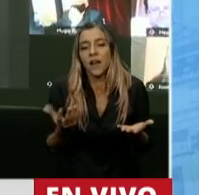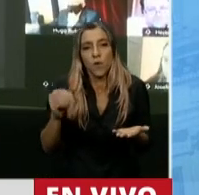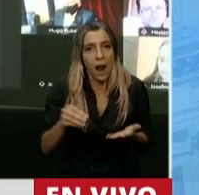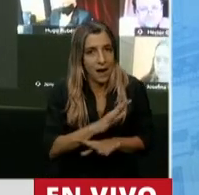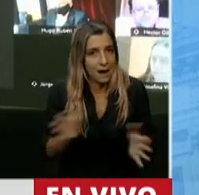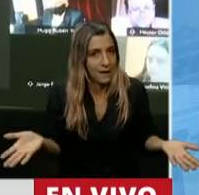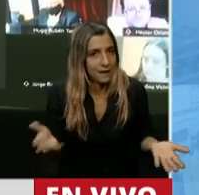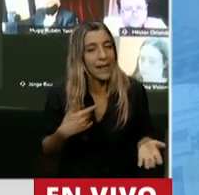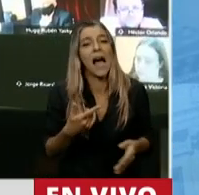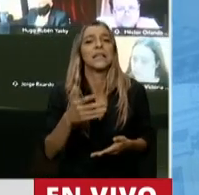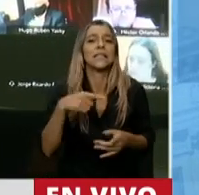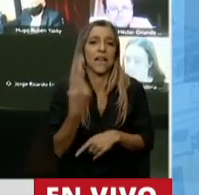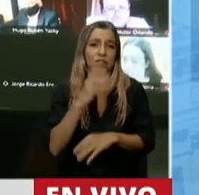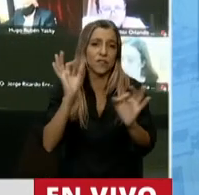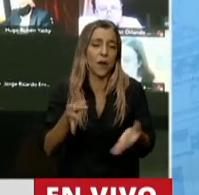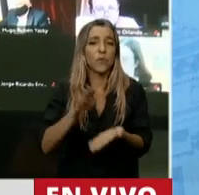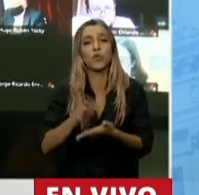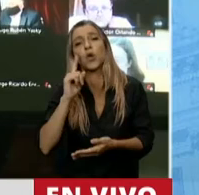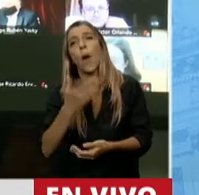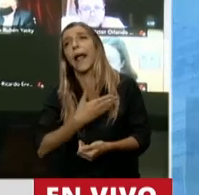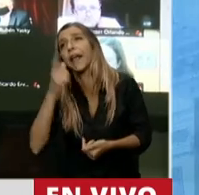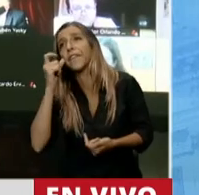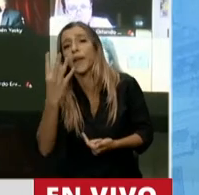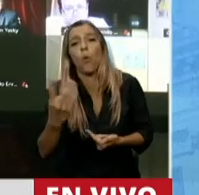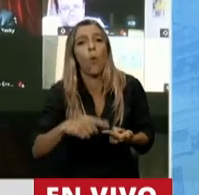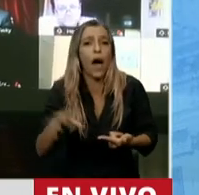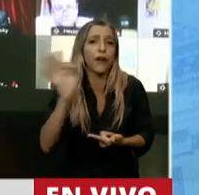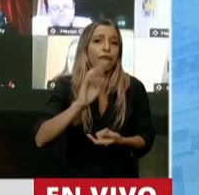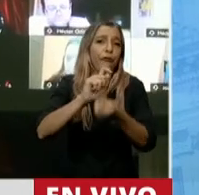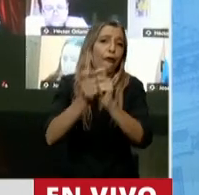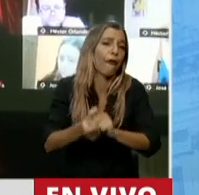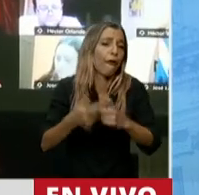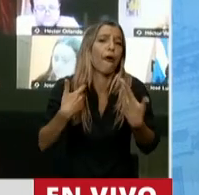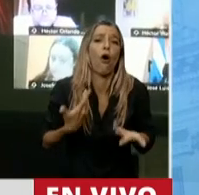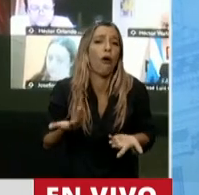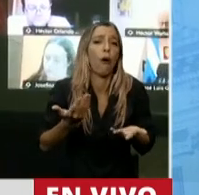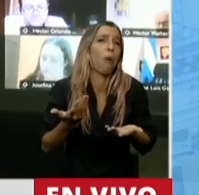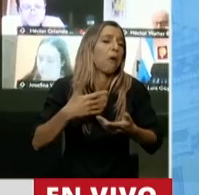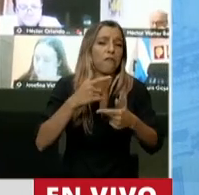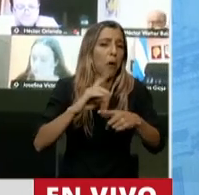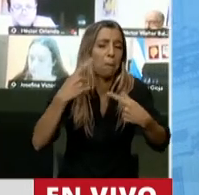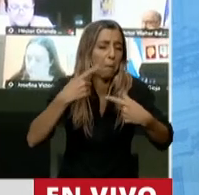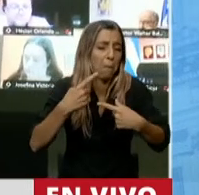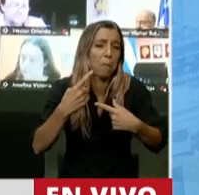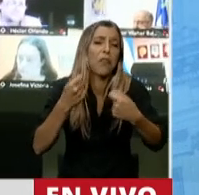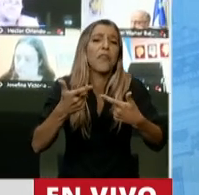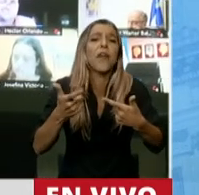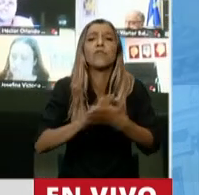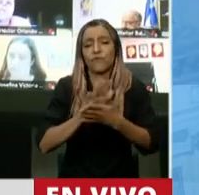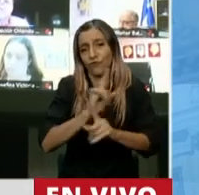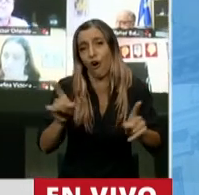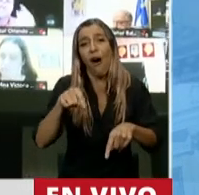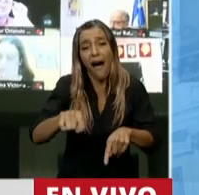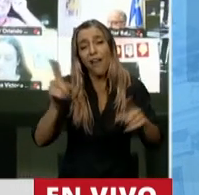reforma previsional, esto no nos va a llenar ni el corazón, ni las banderas, ni nada, nos va a generar un problema mucho más grande que ojalá